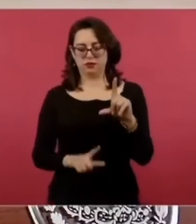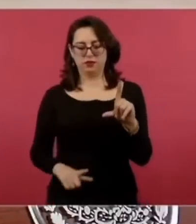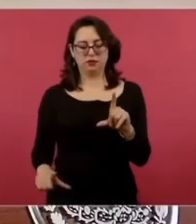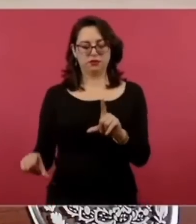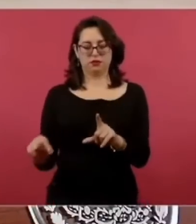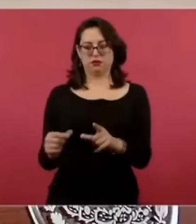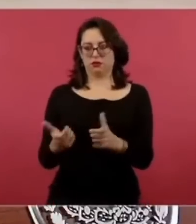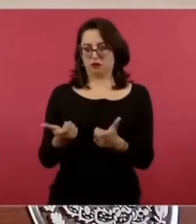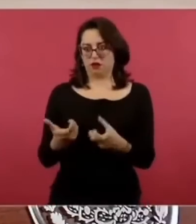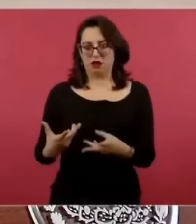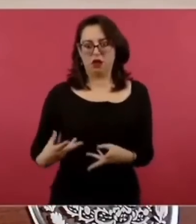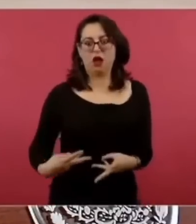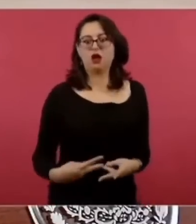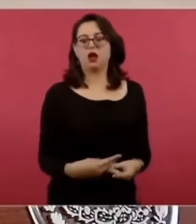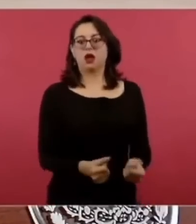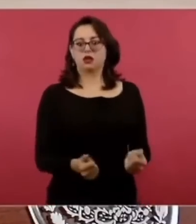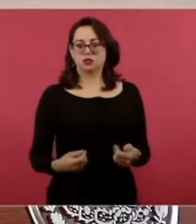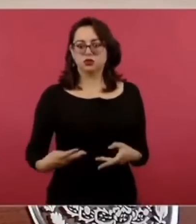es decir